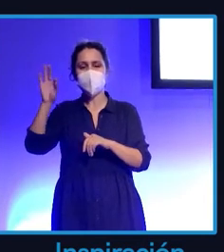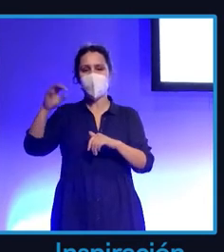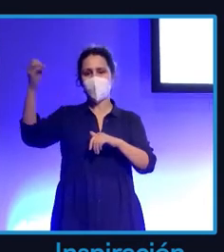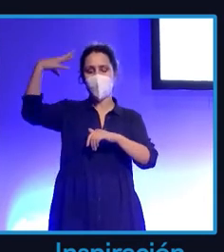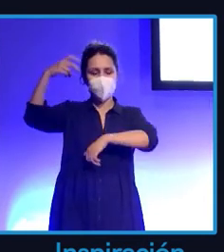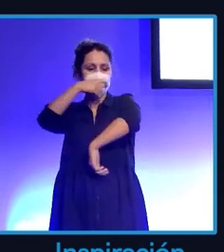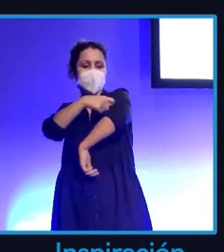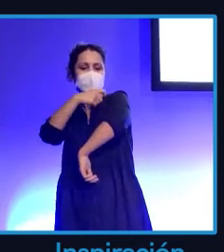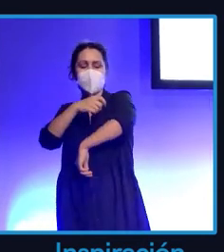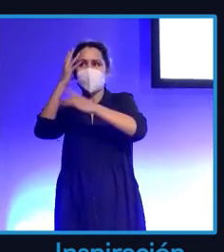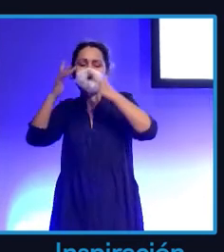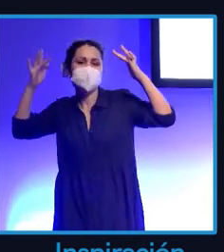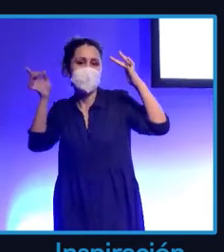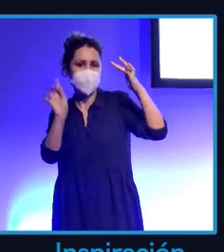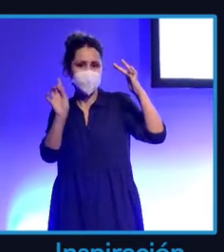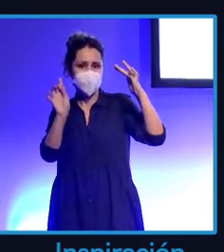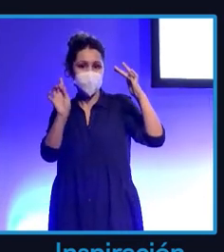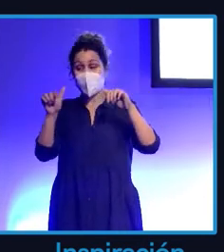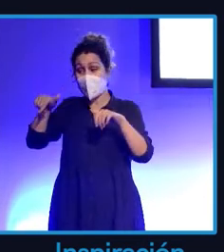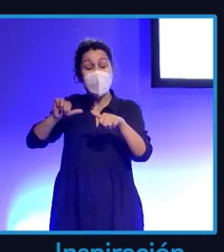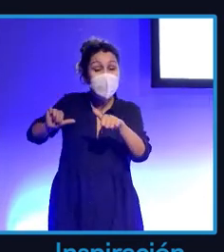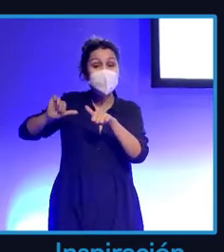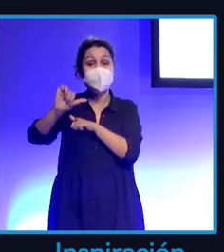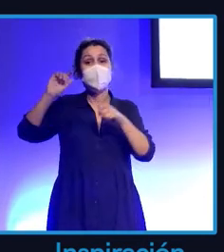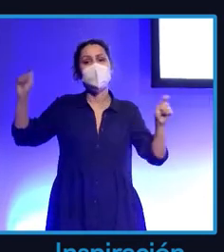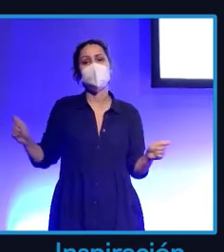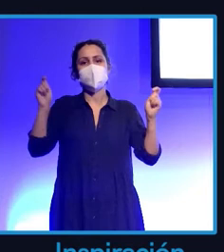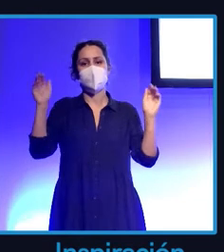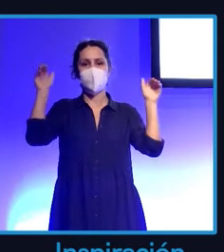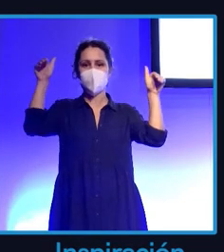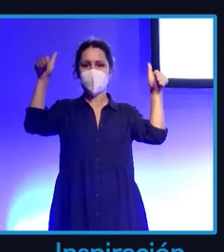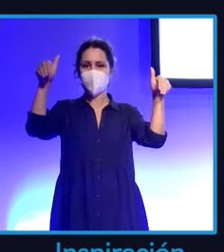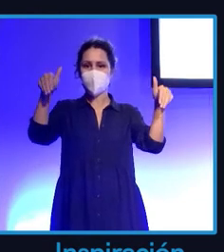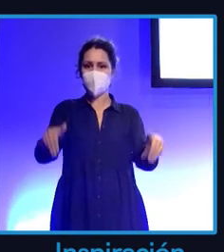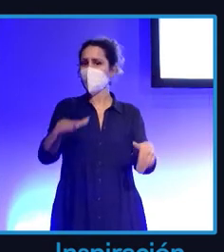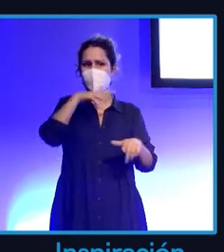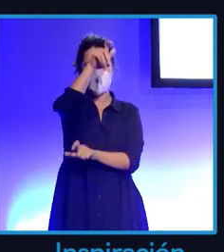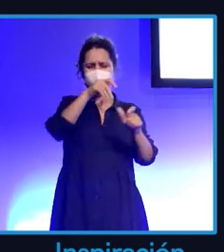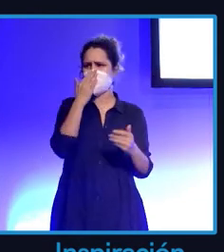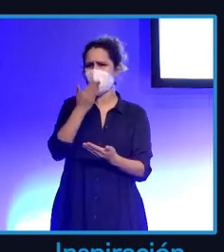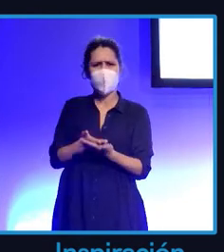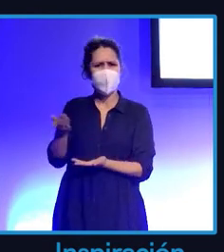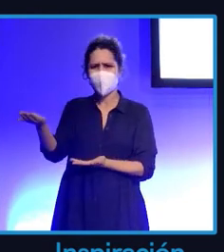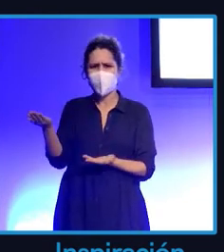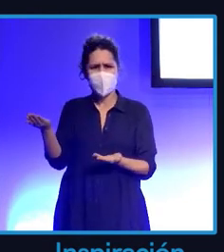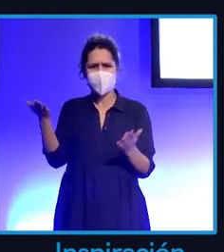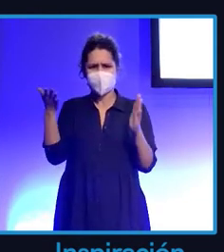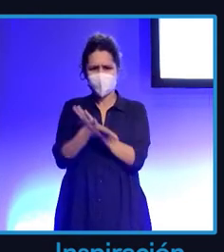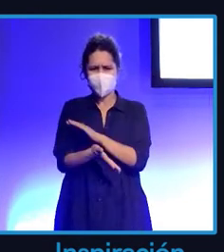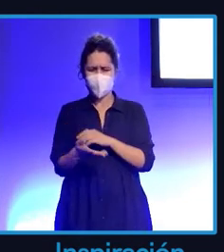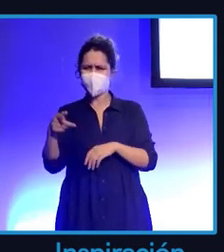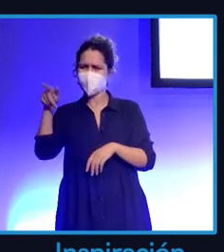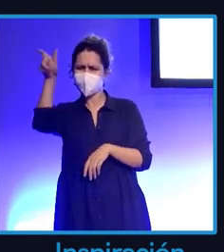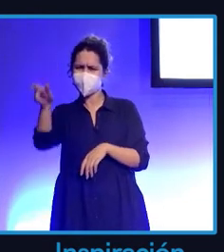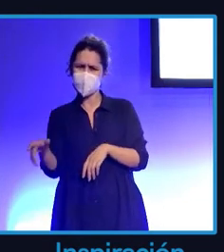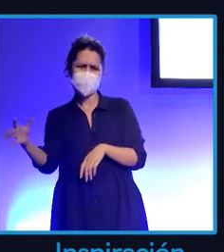publicidad sufrió, empezó a decaer porque ya la gente no se lo creía, ya era como que estaba perdiendo